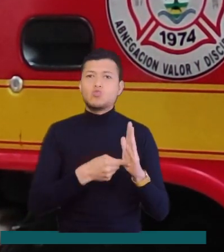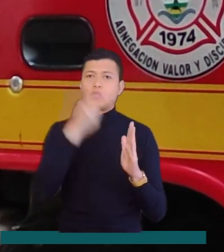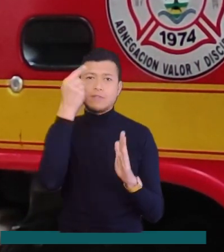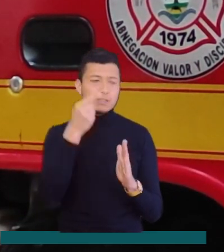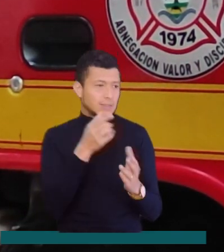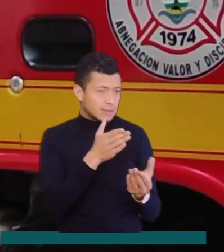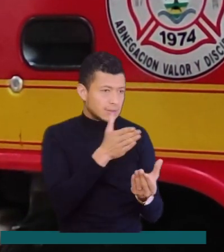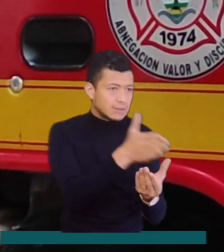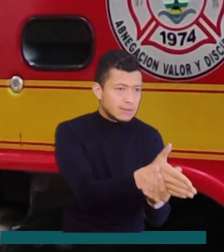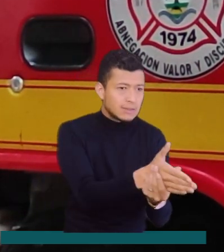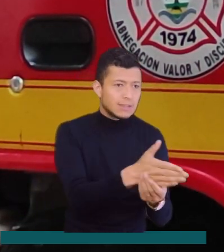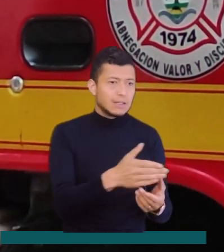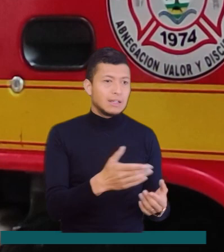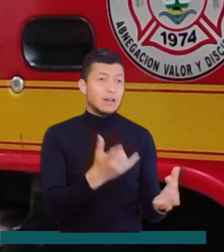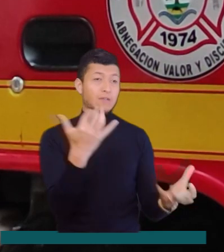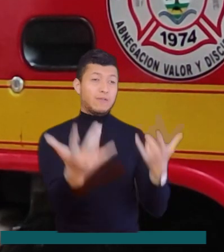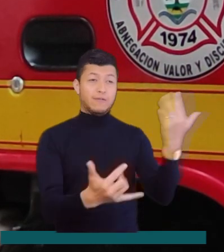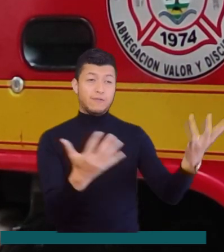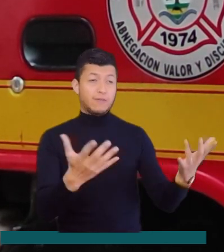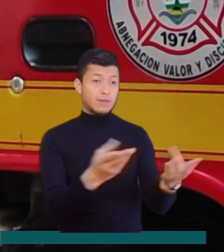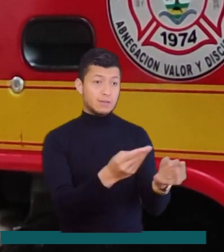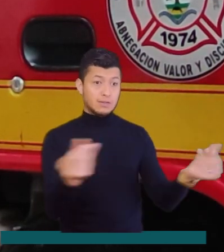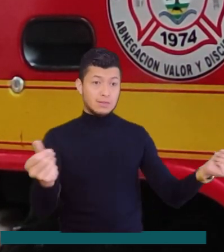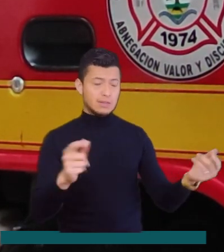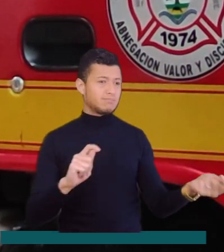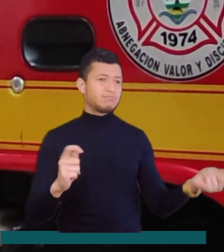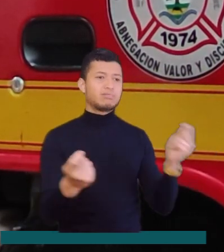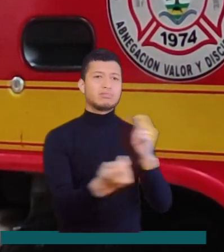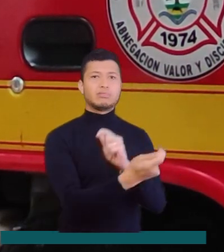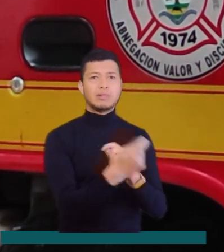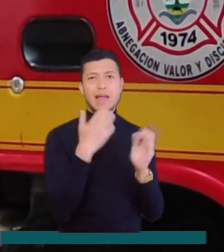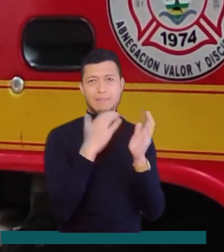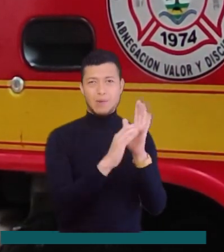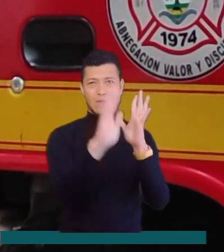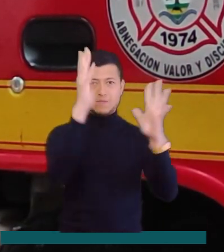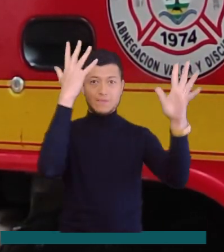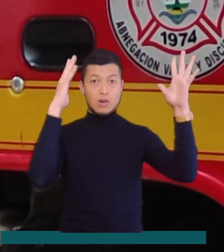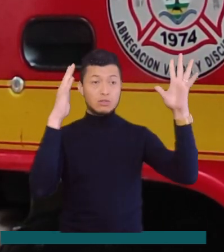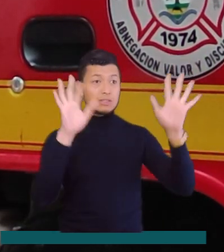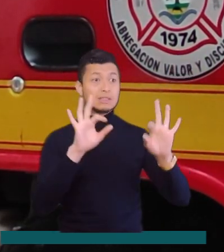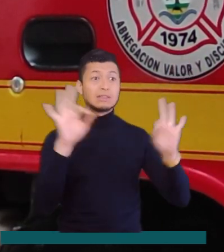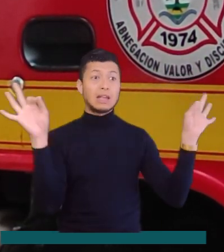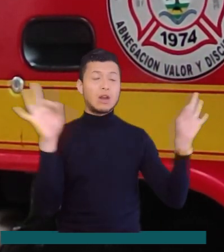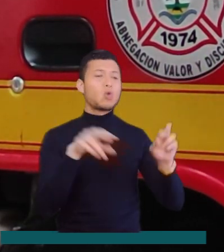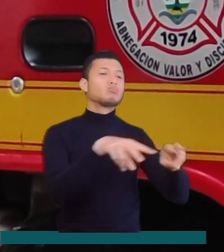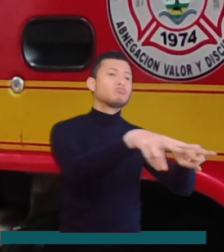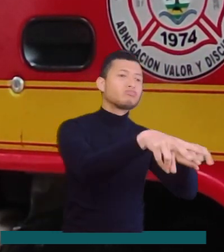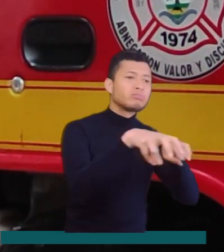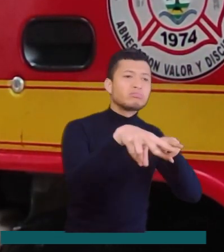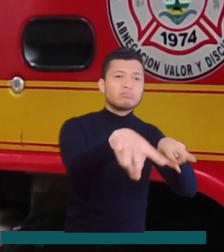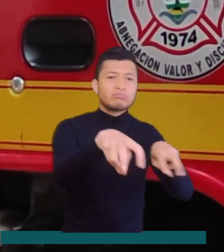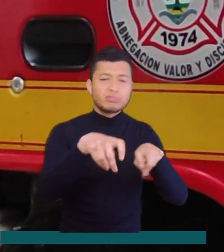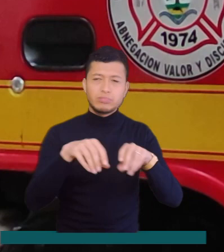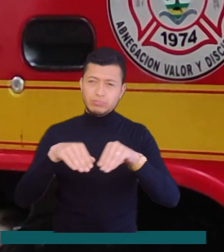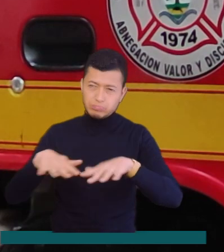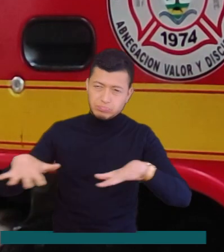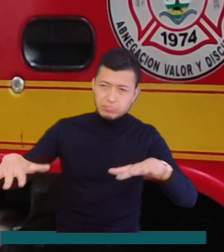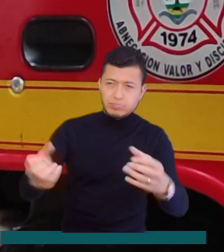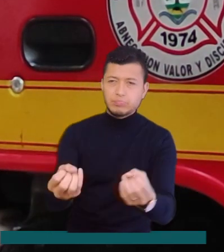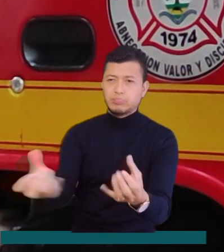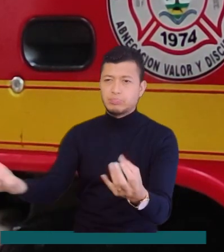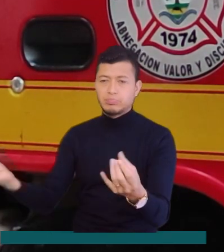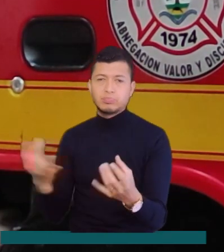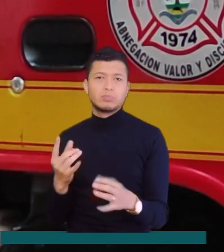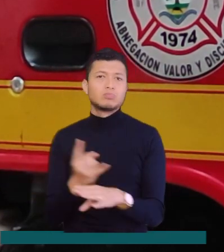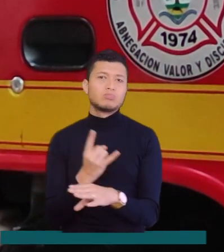su panorama. Si habían bosques, ya no van a haber bosques, van a haber cultivos, van a haber potreros, que